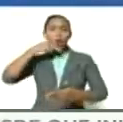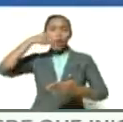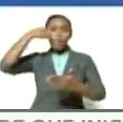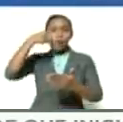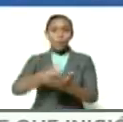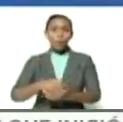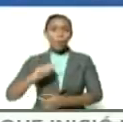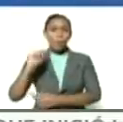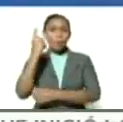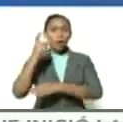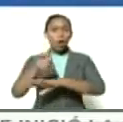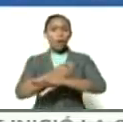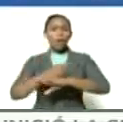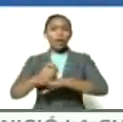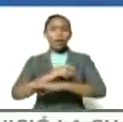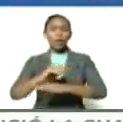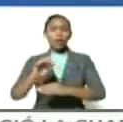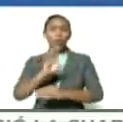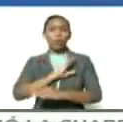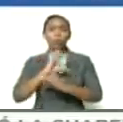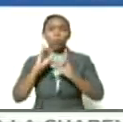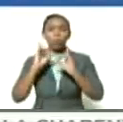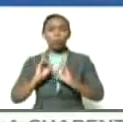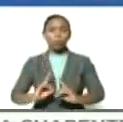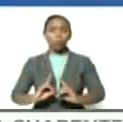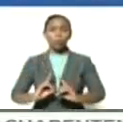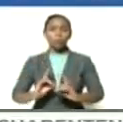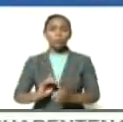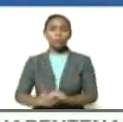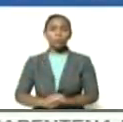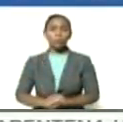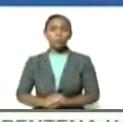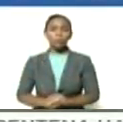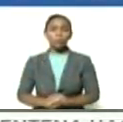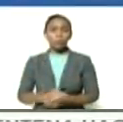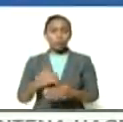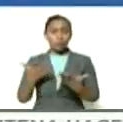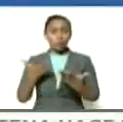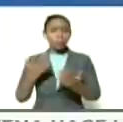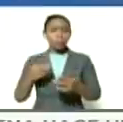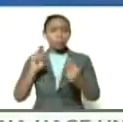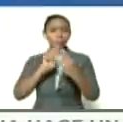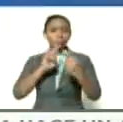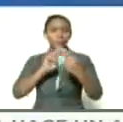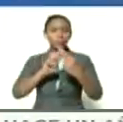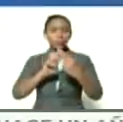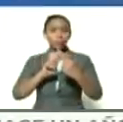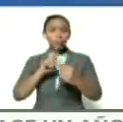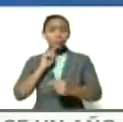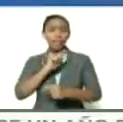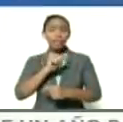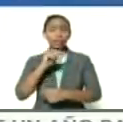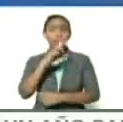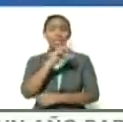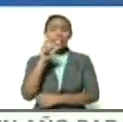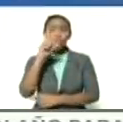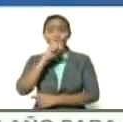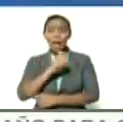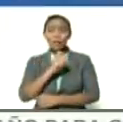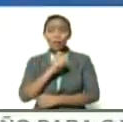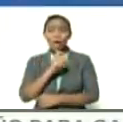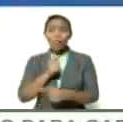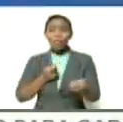del primer gobierno autónomo que se conozca en esos 300 años de